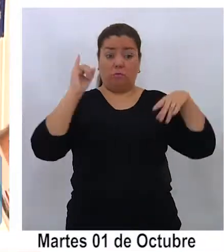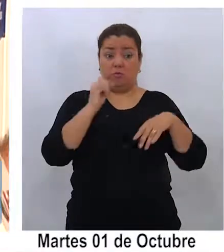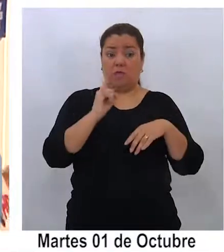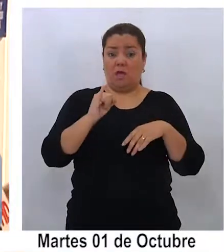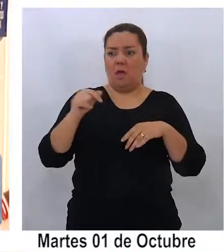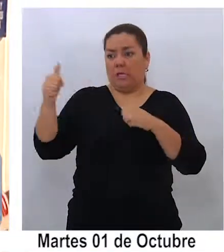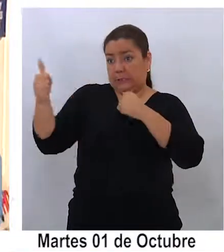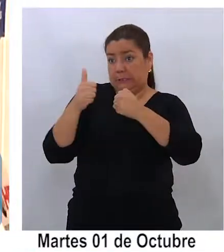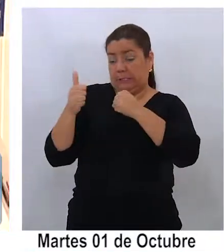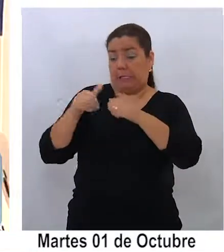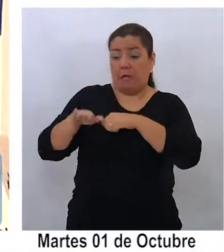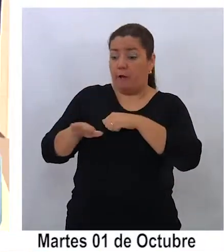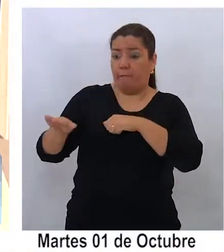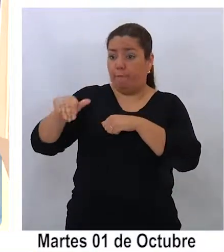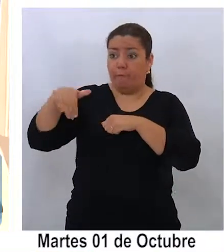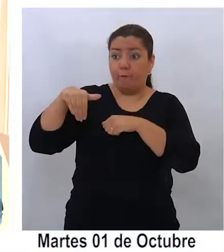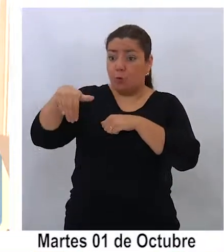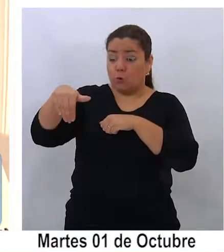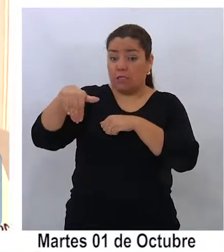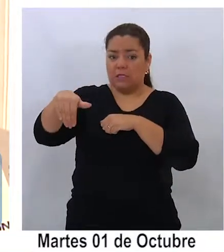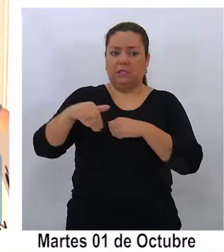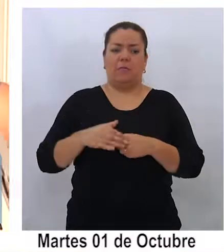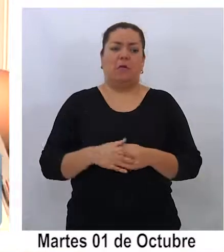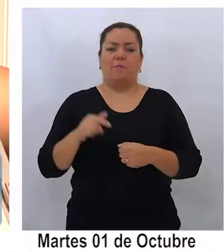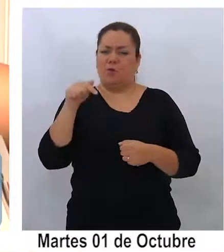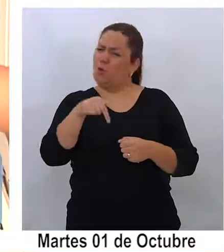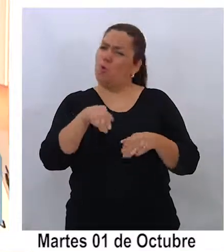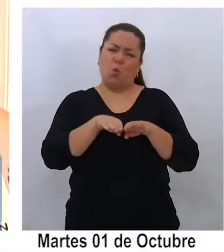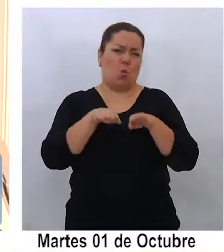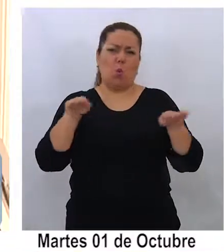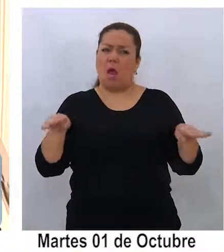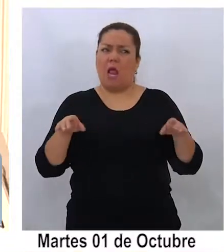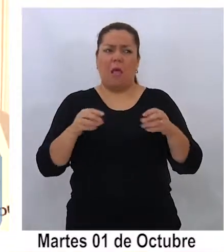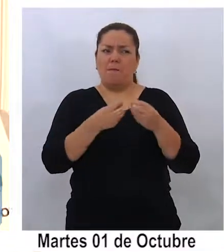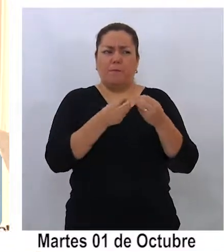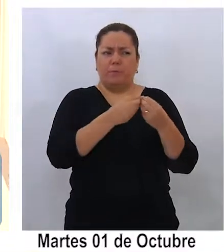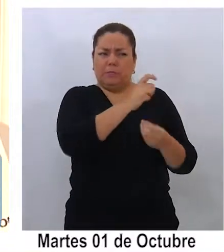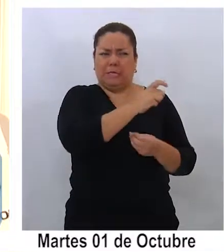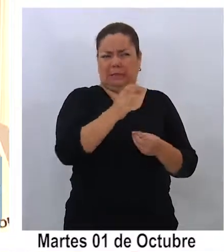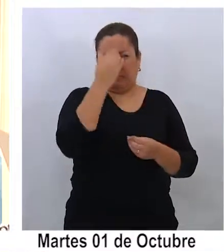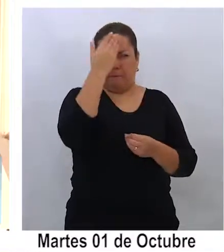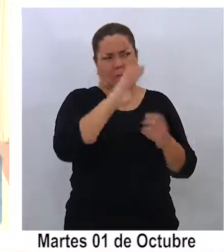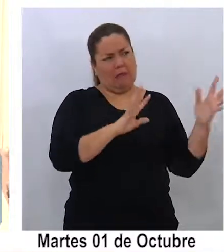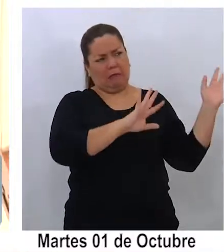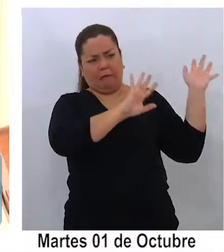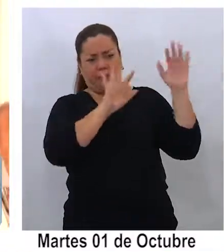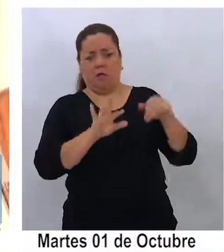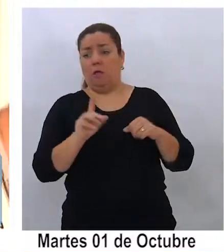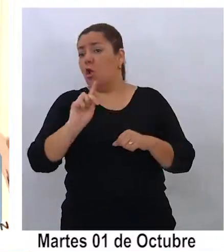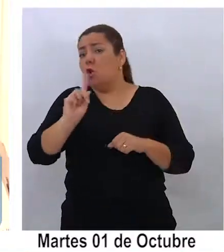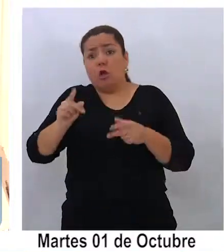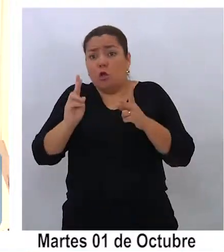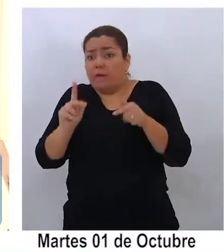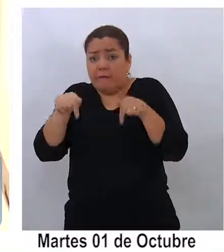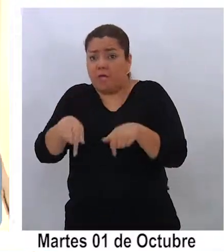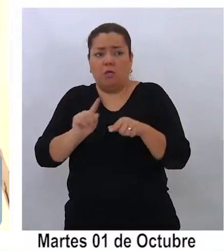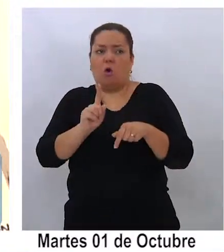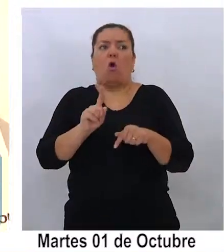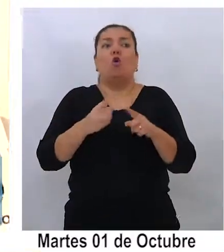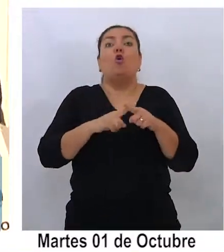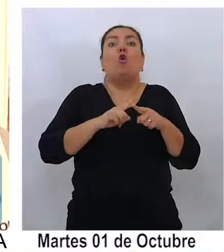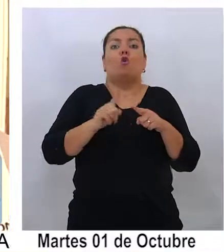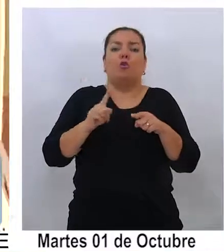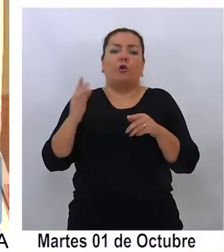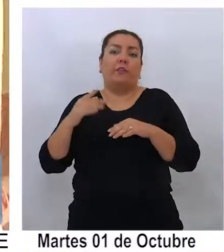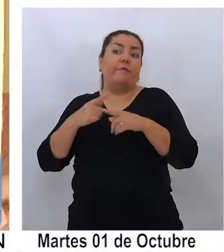un sector complicado por la gente mala que viene al sector, o sea, no los que vienen las casas, sino los que rondean este sector